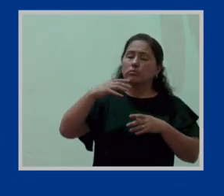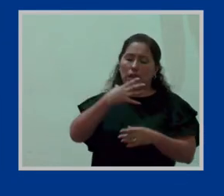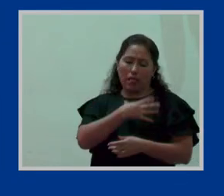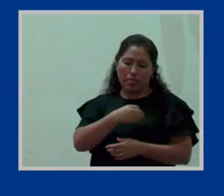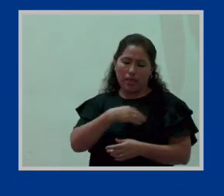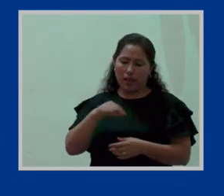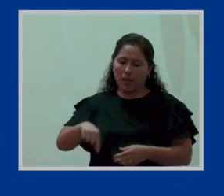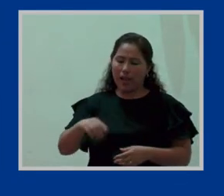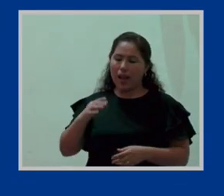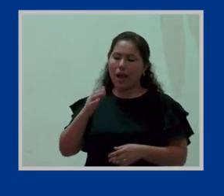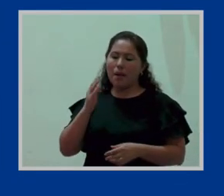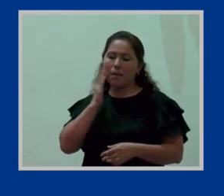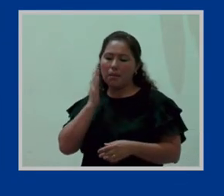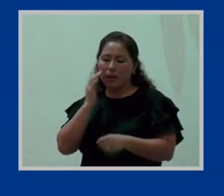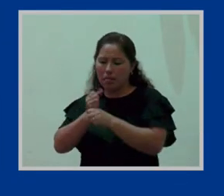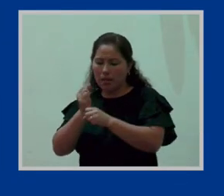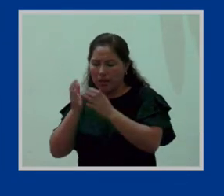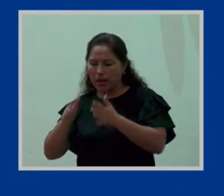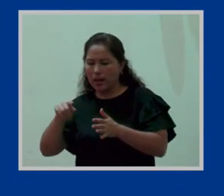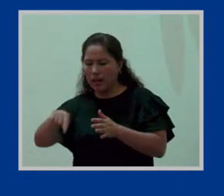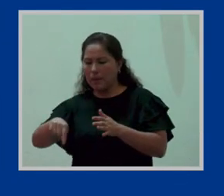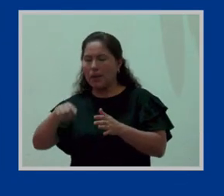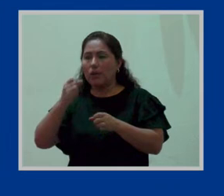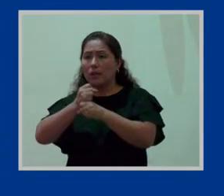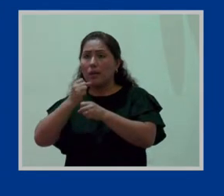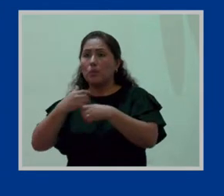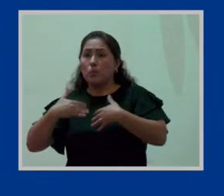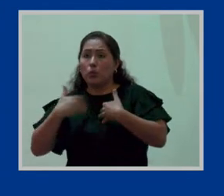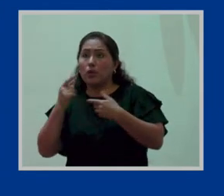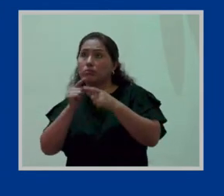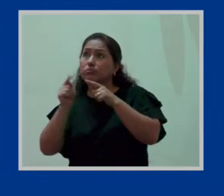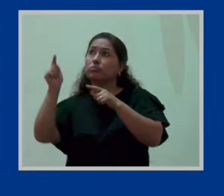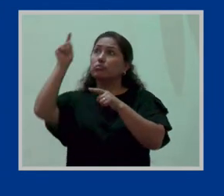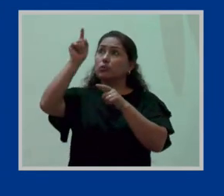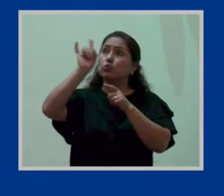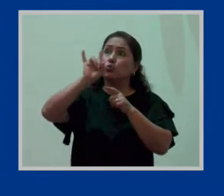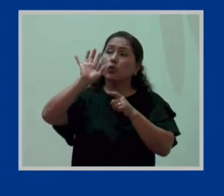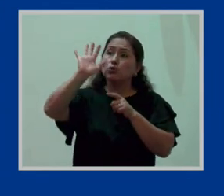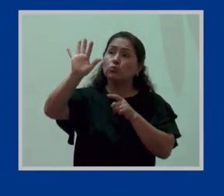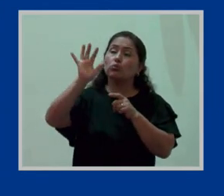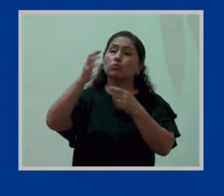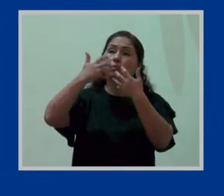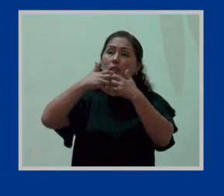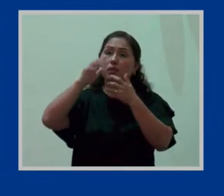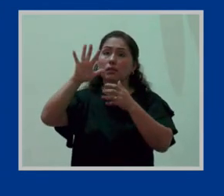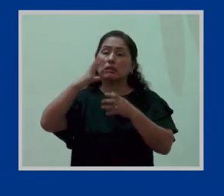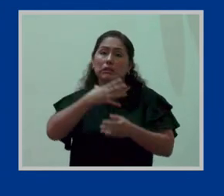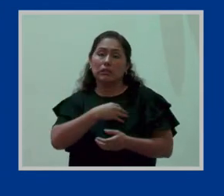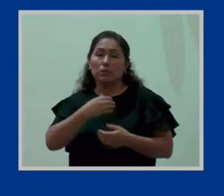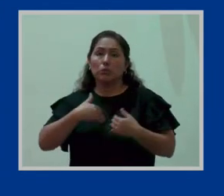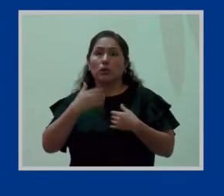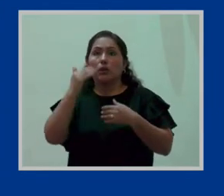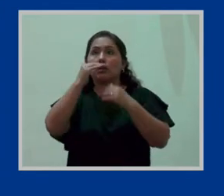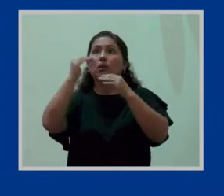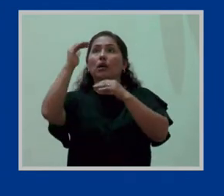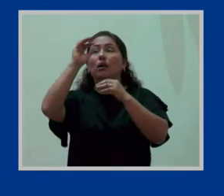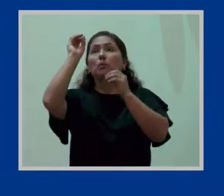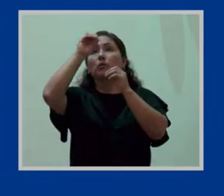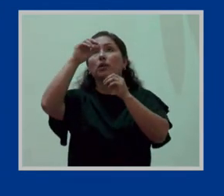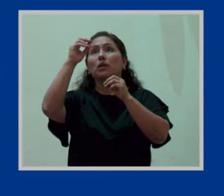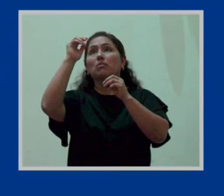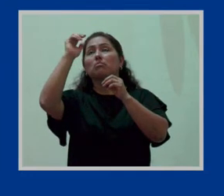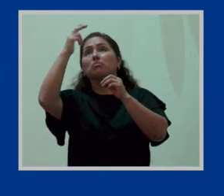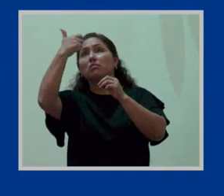madres que trabajan en mi centro de labores puedan utilizar este lactario, y sea ubicado en el décimo o en el segundo piso.